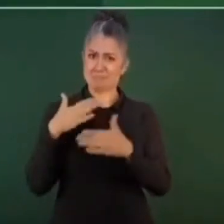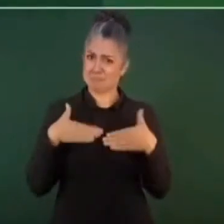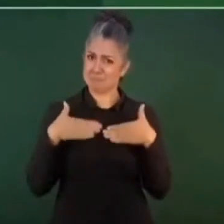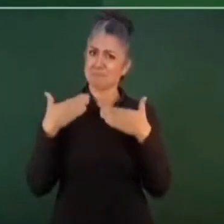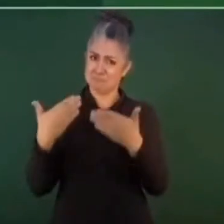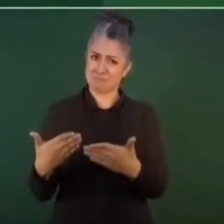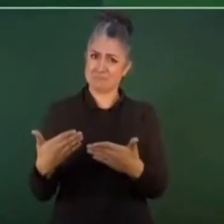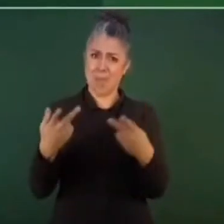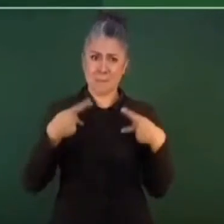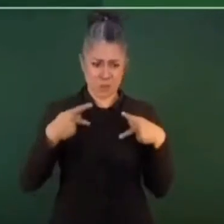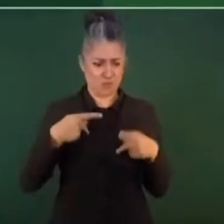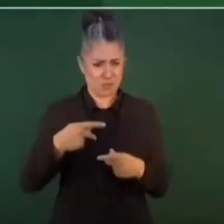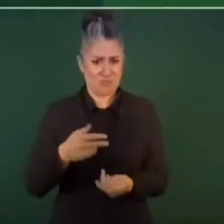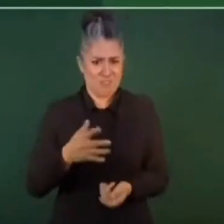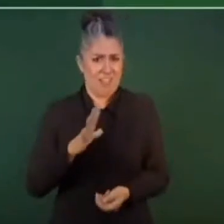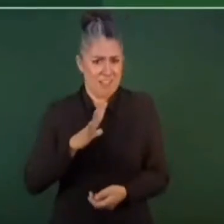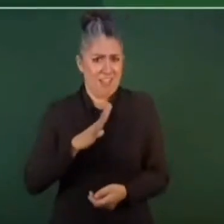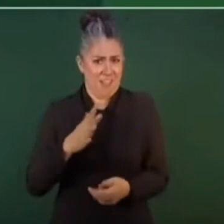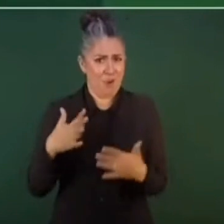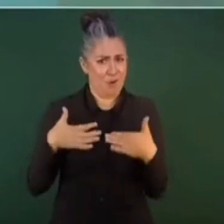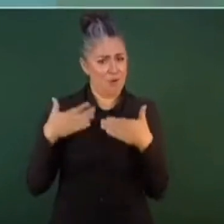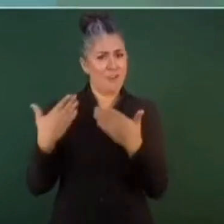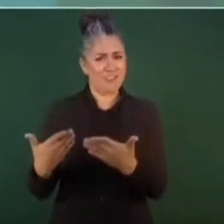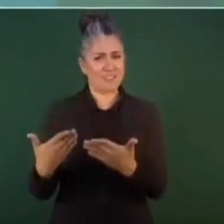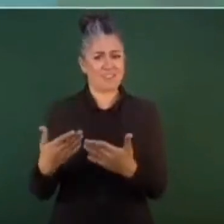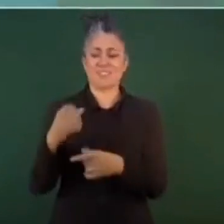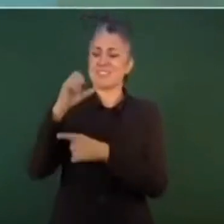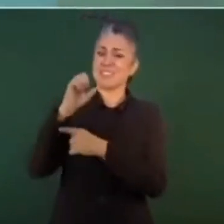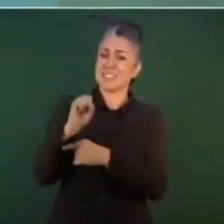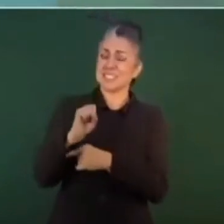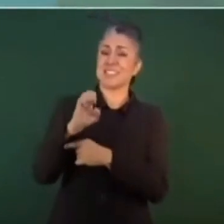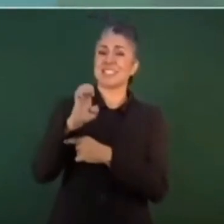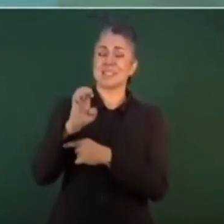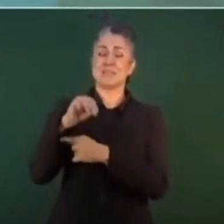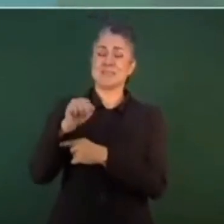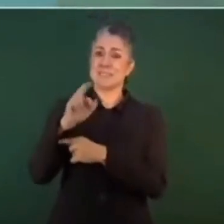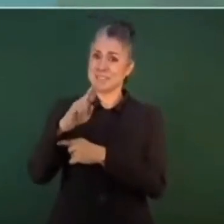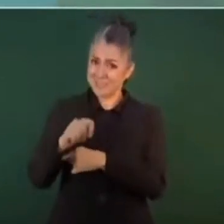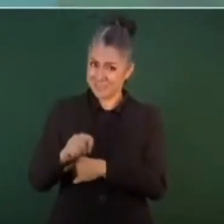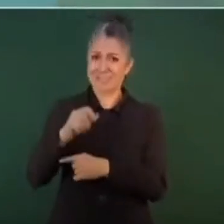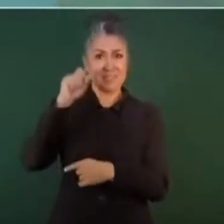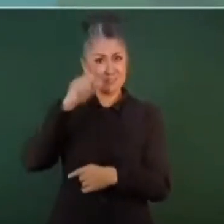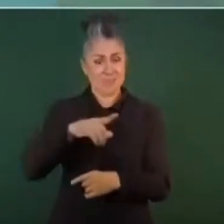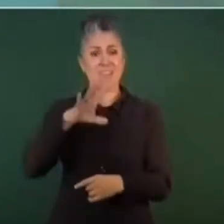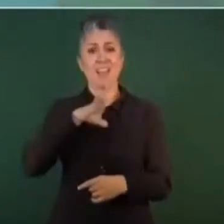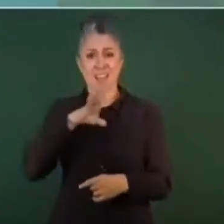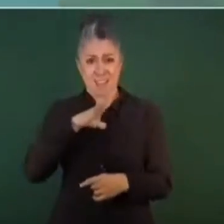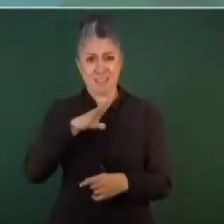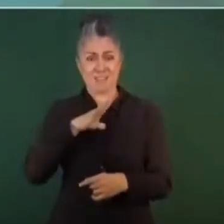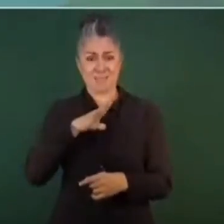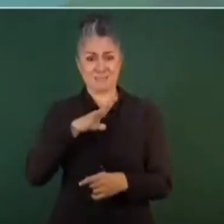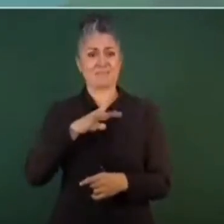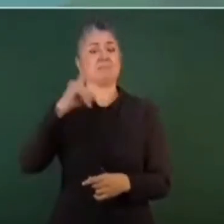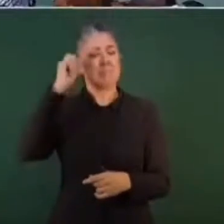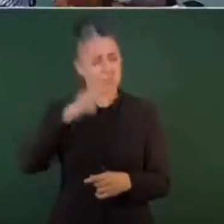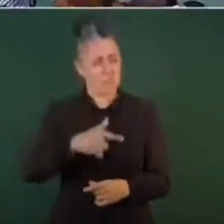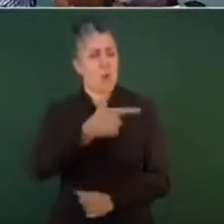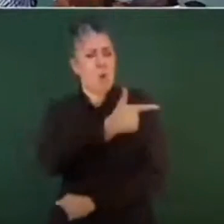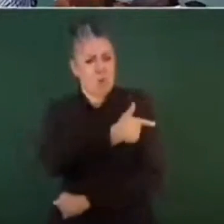confianza a la secretaría de marina y le tiene confianza a la guardia nacional